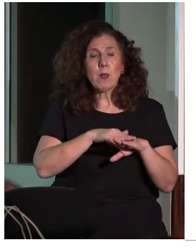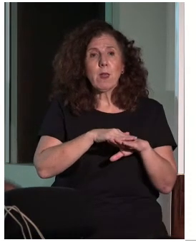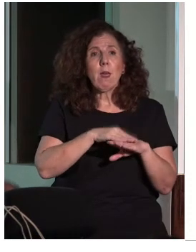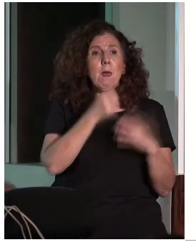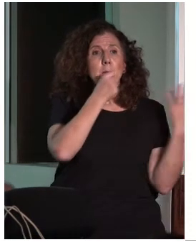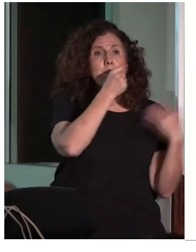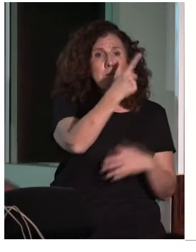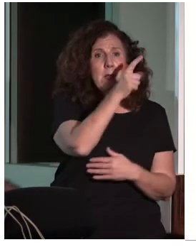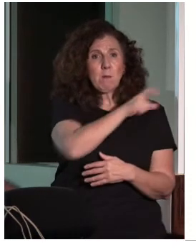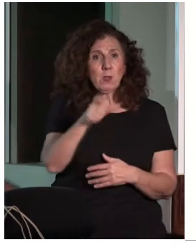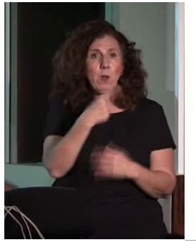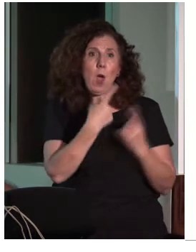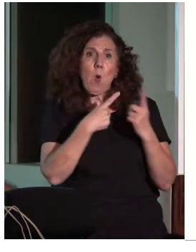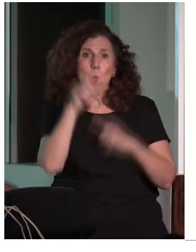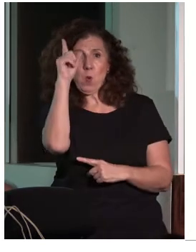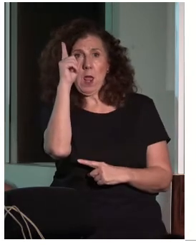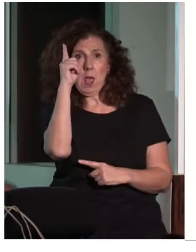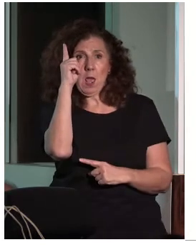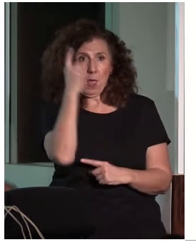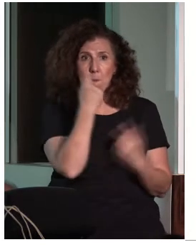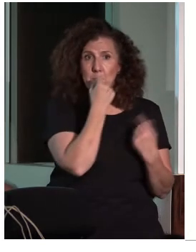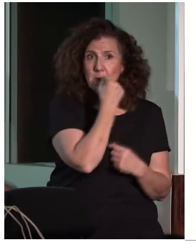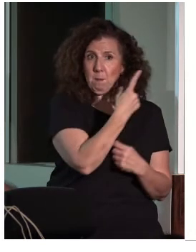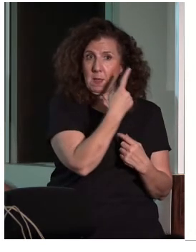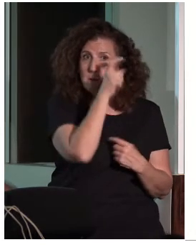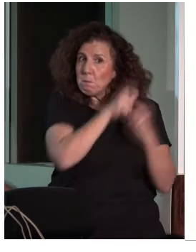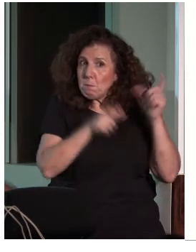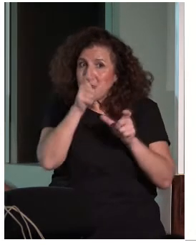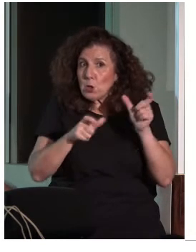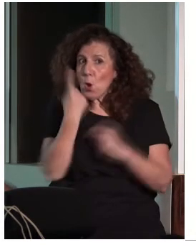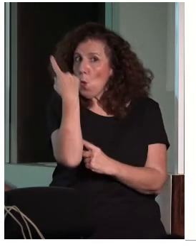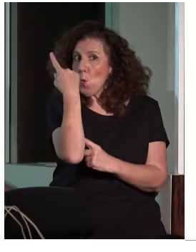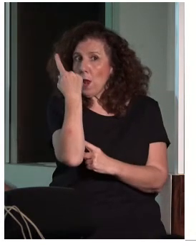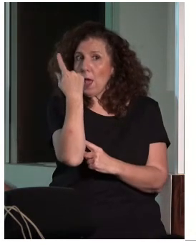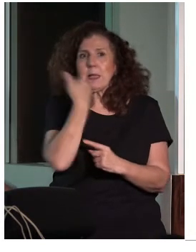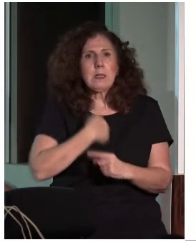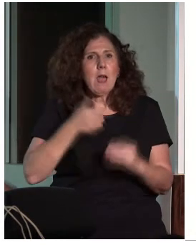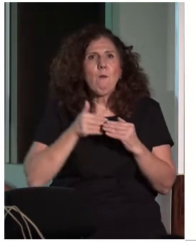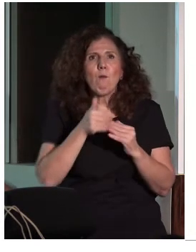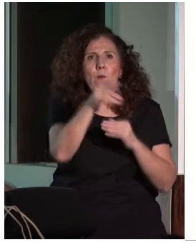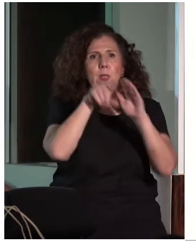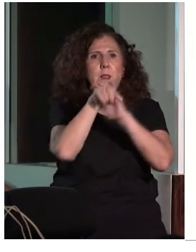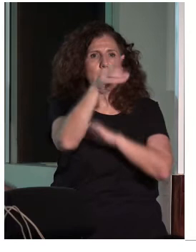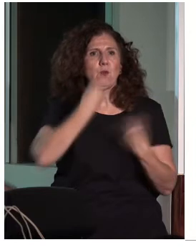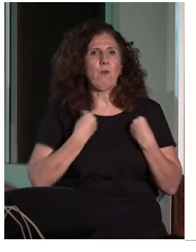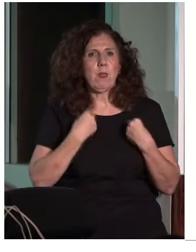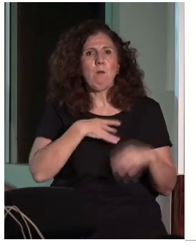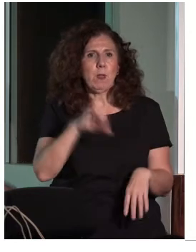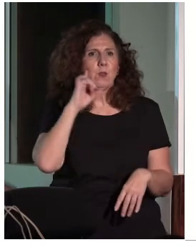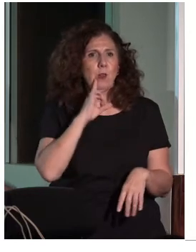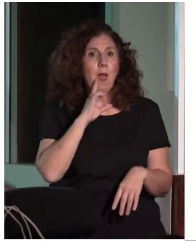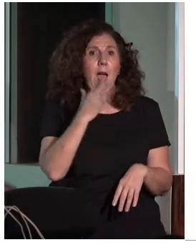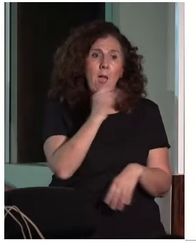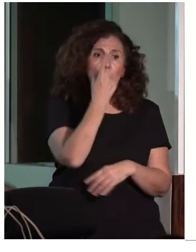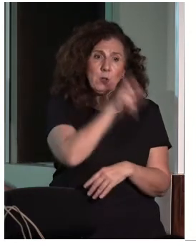personas de la población en algún momento de su vida tendrá una sordera. Con lo cual, eso quiere decir que las personas que han nacido sordas